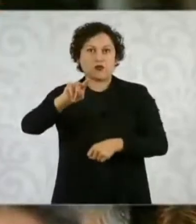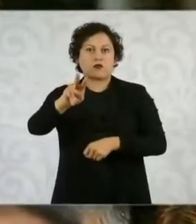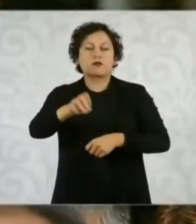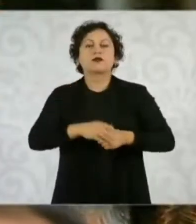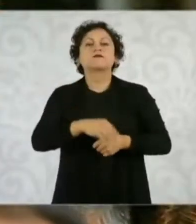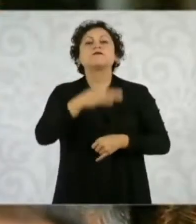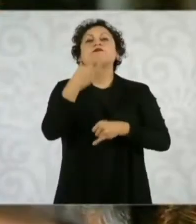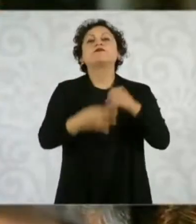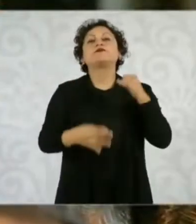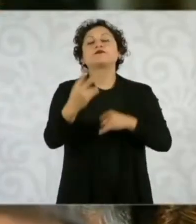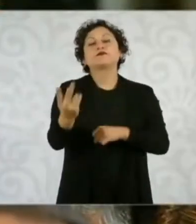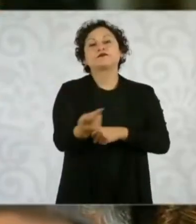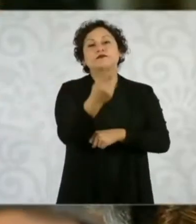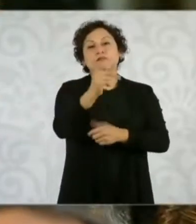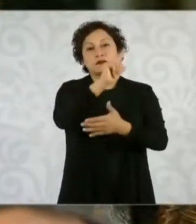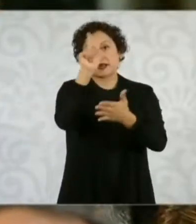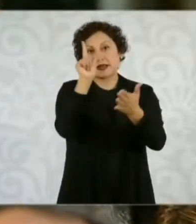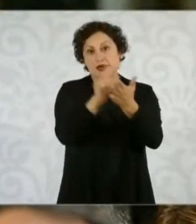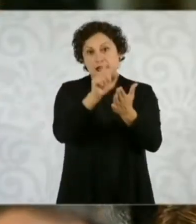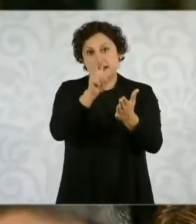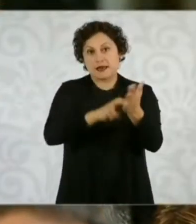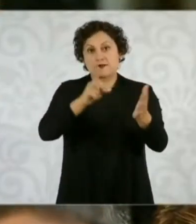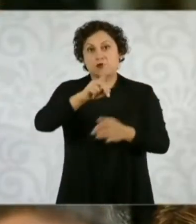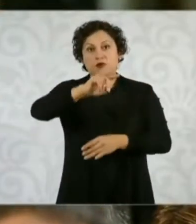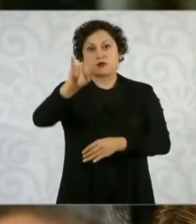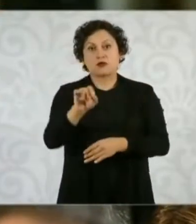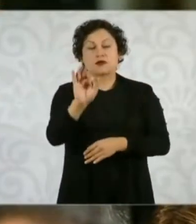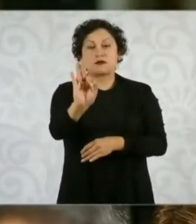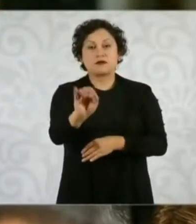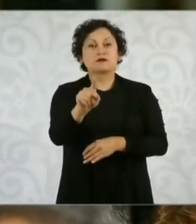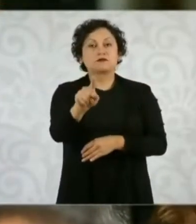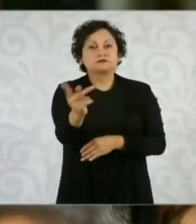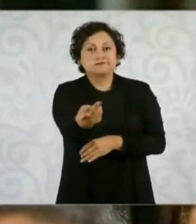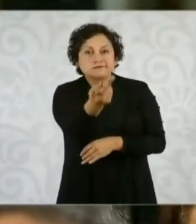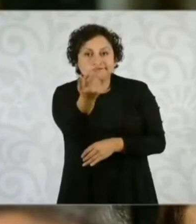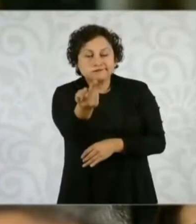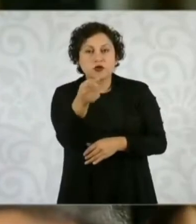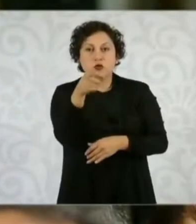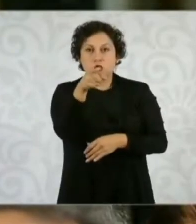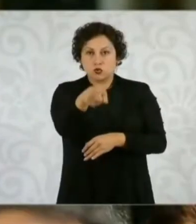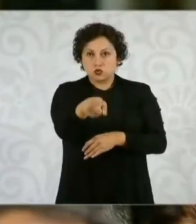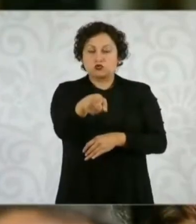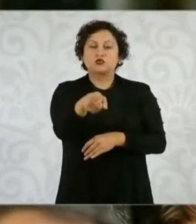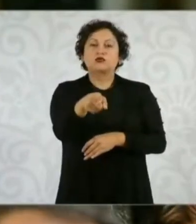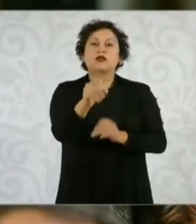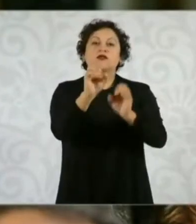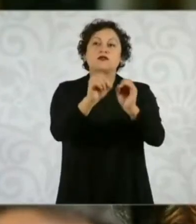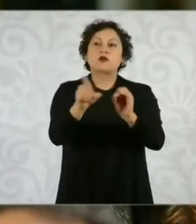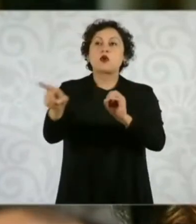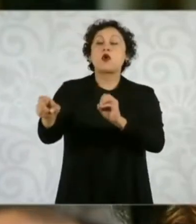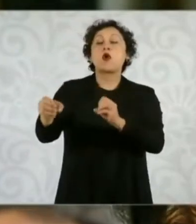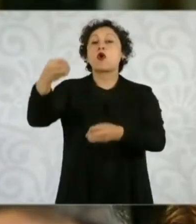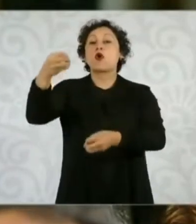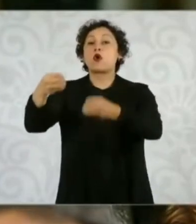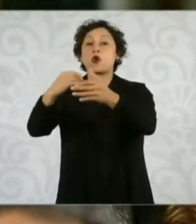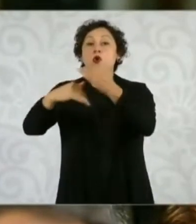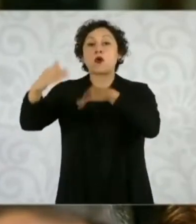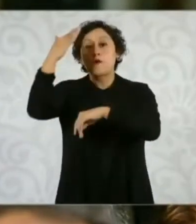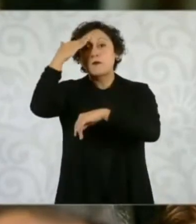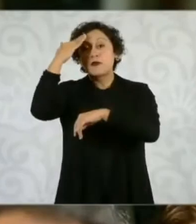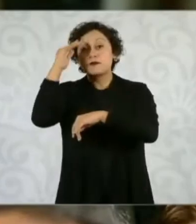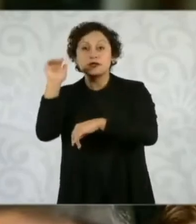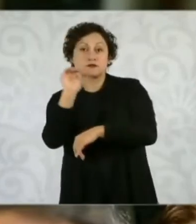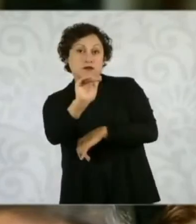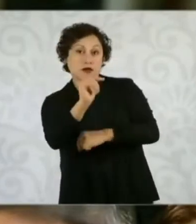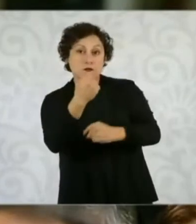al Poder Judicial, ¿estaría buscando diálogo o ellos, los ministros, están buscando diálogo con